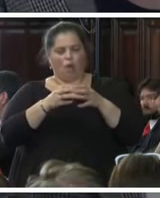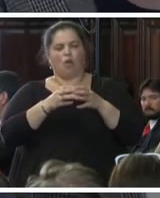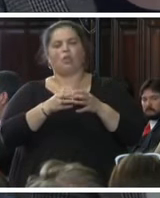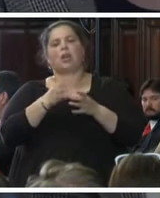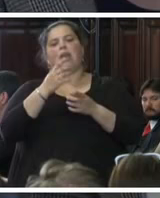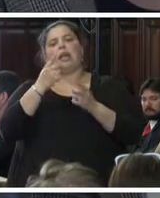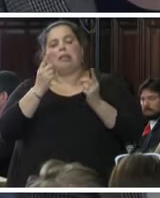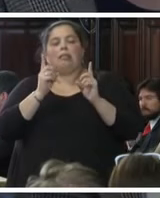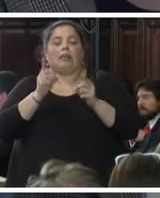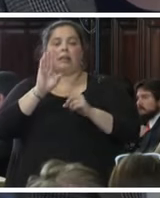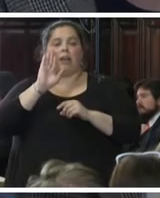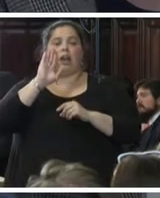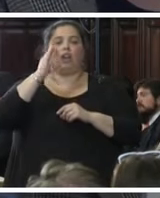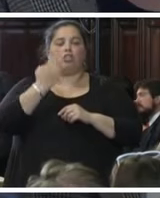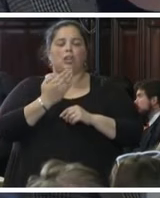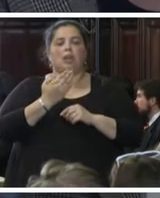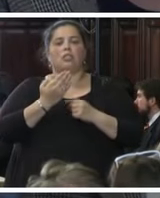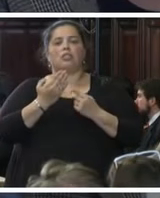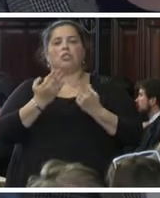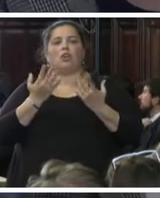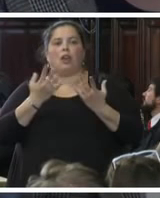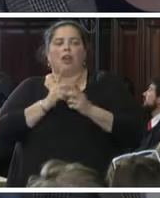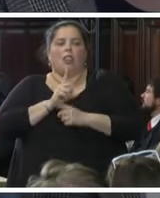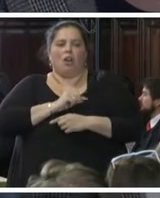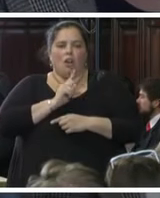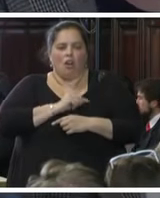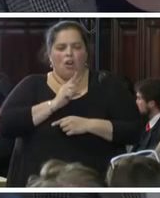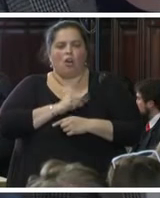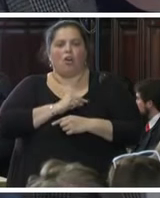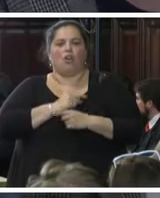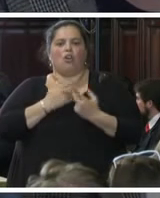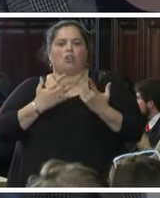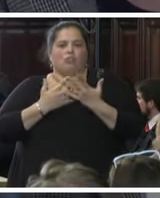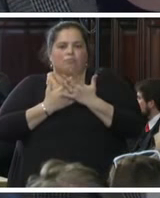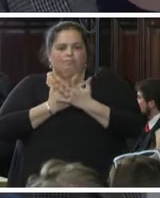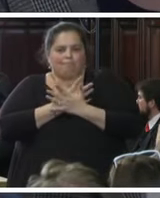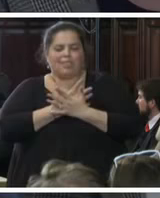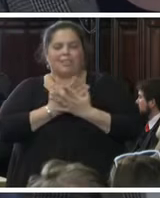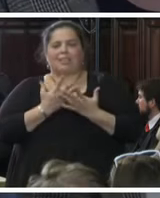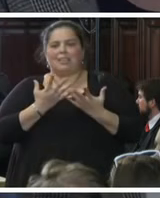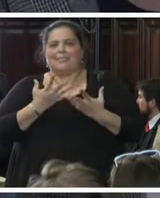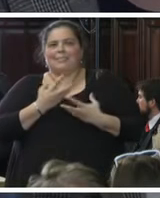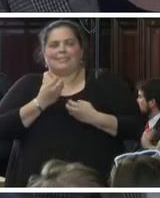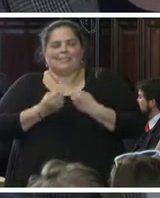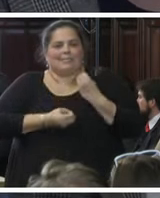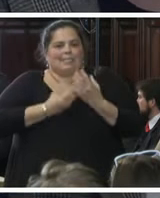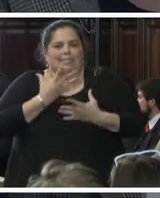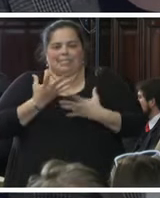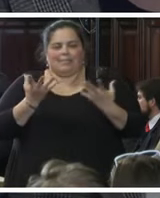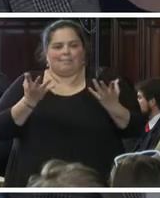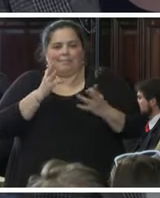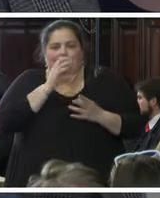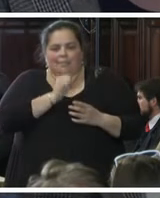reconociendo ese dolor, esa impotencia que expresan